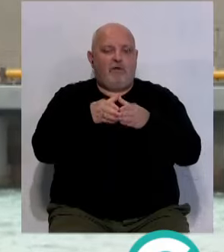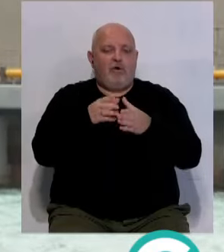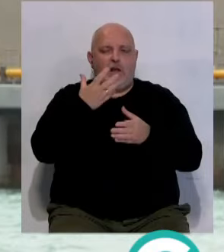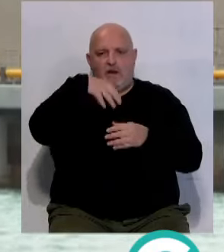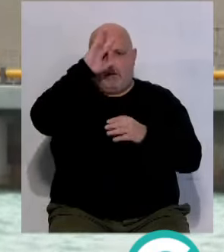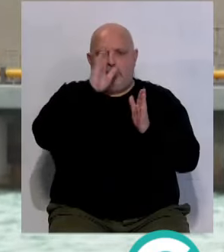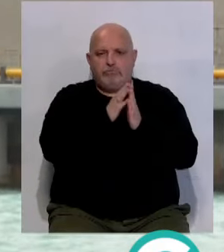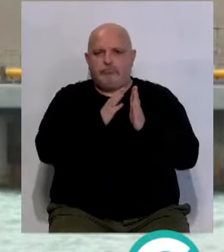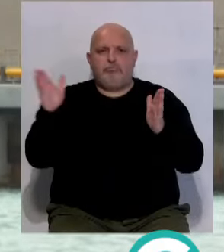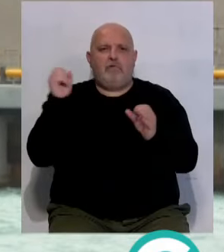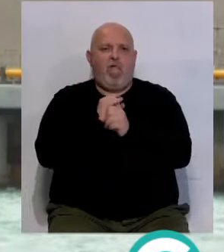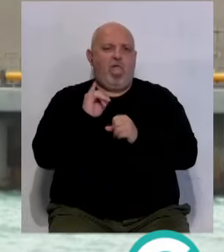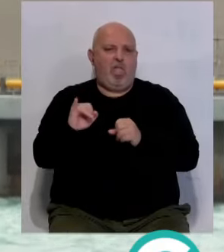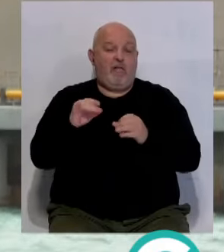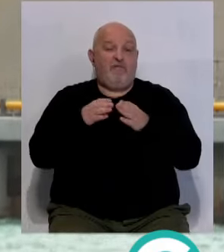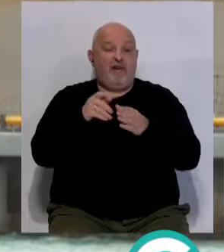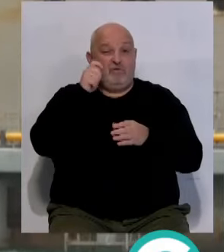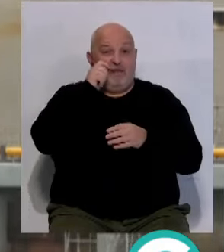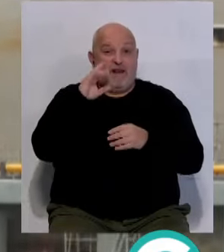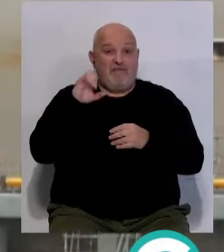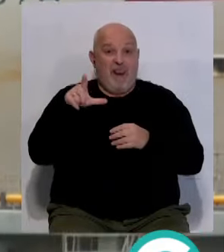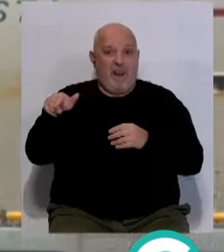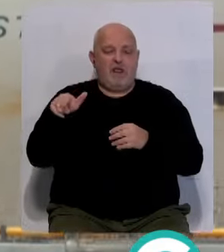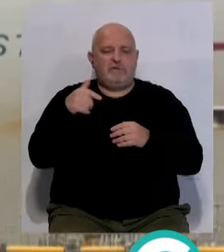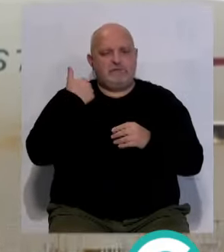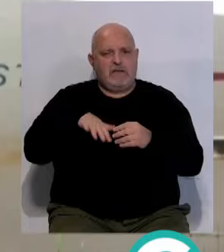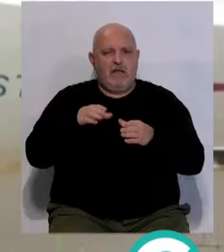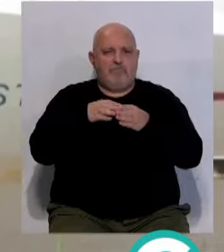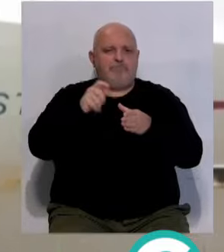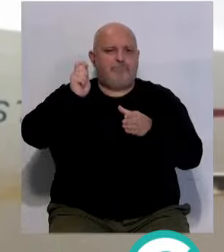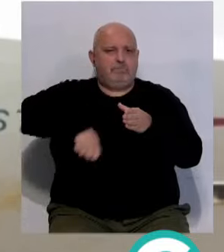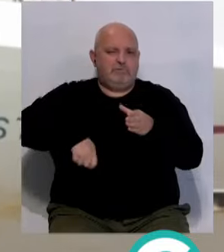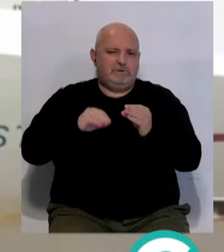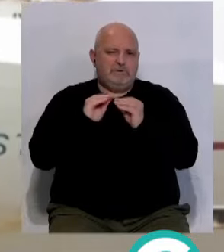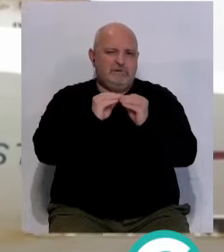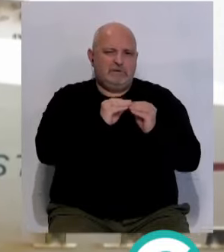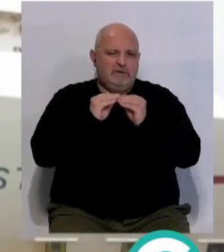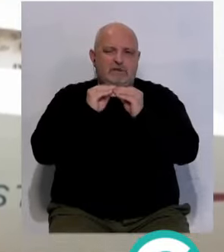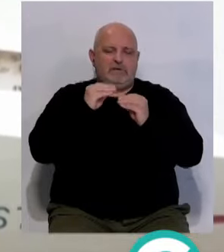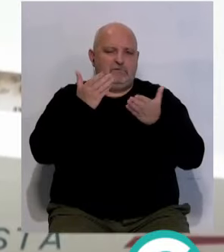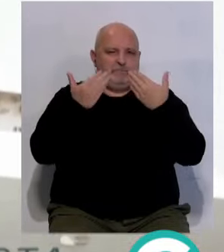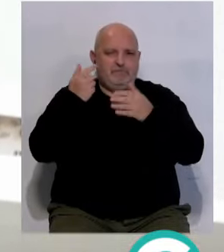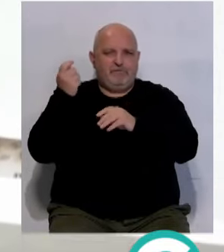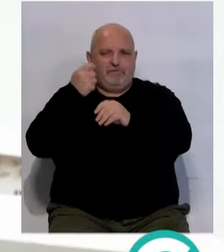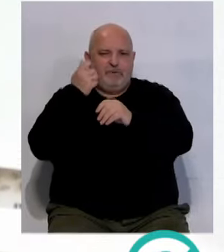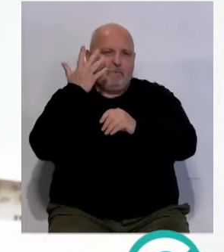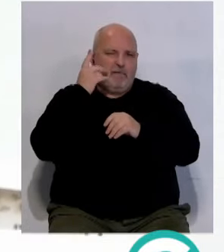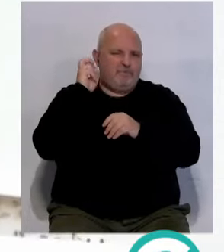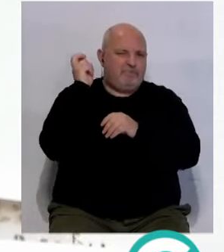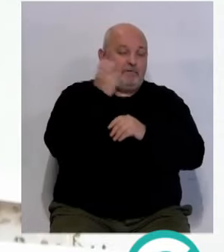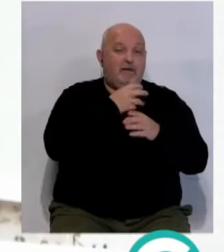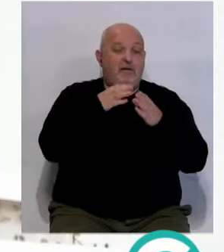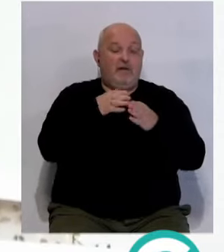enero ya con carga de trabajo. El Carnival Vista se encuentra ya en dique para iniciar los trabajos de reparación. Cabe recordar que las